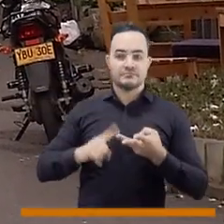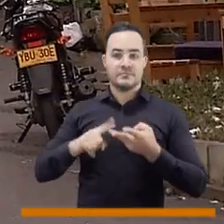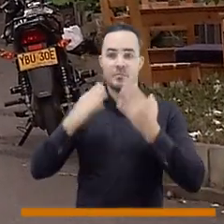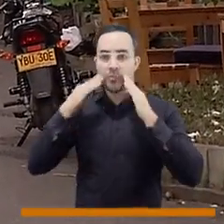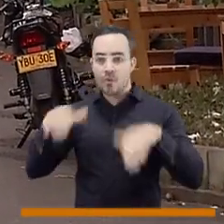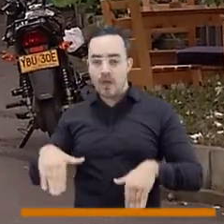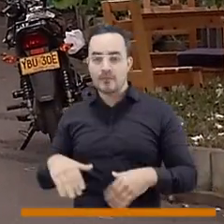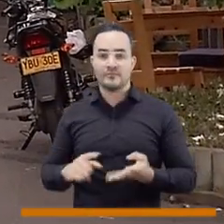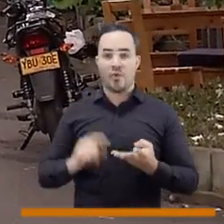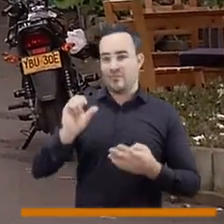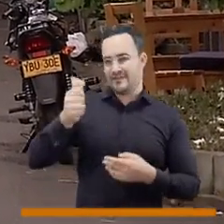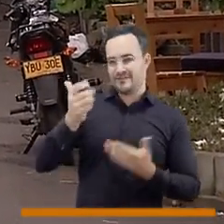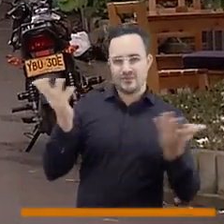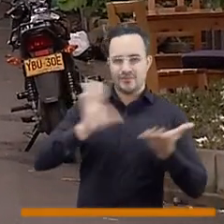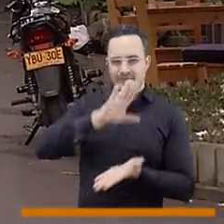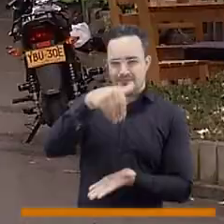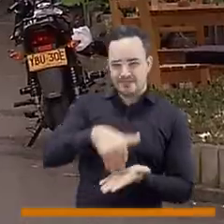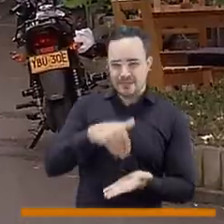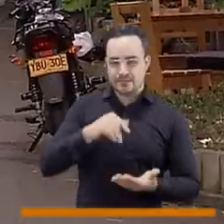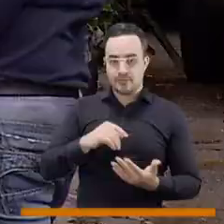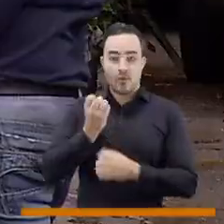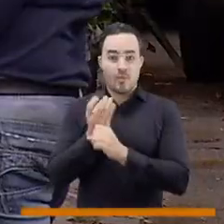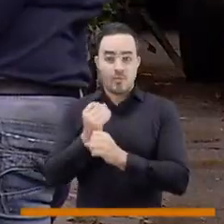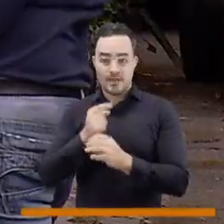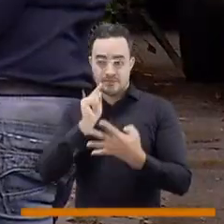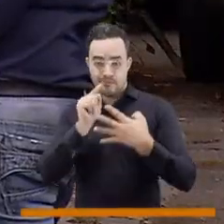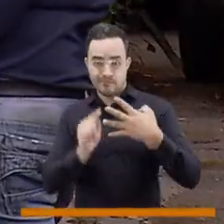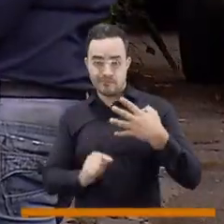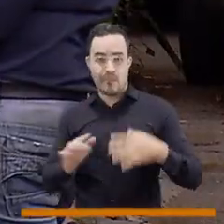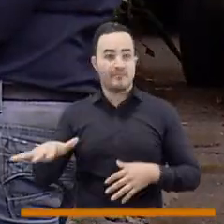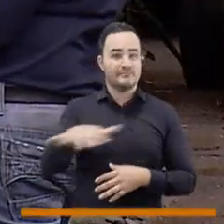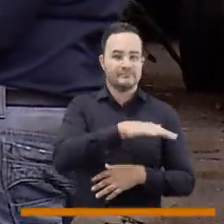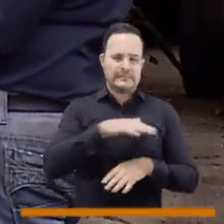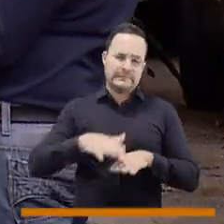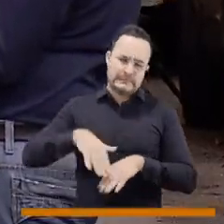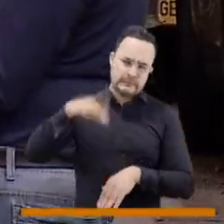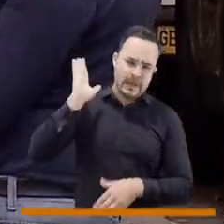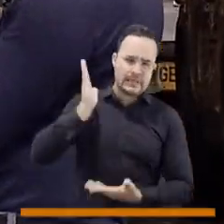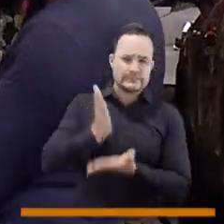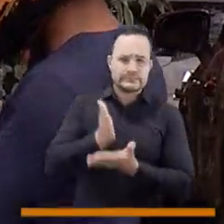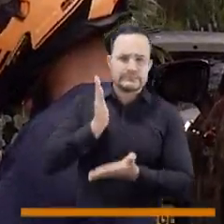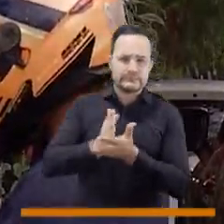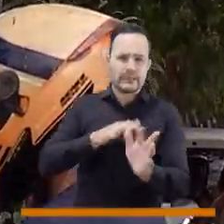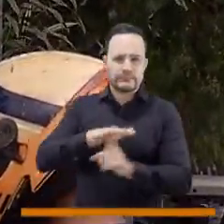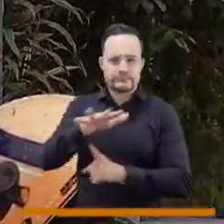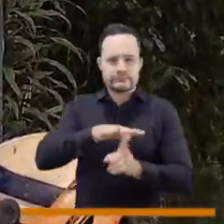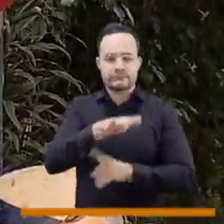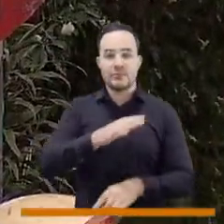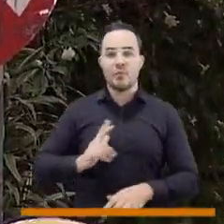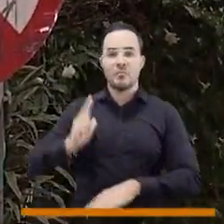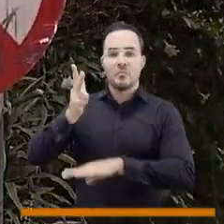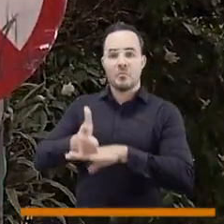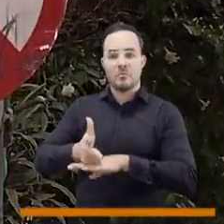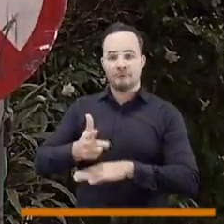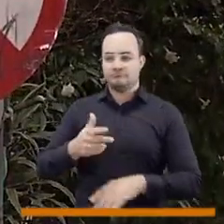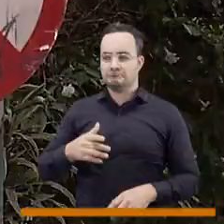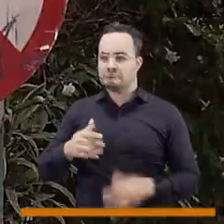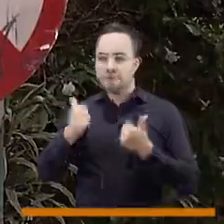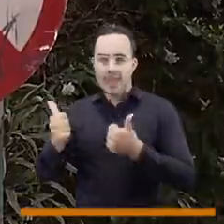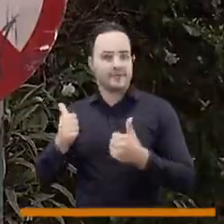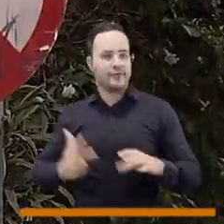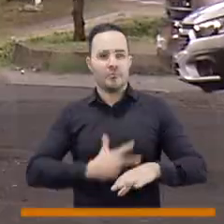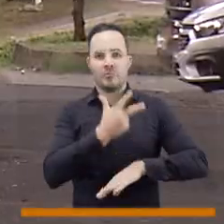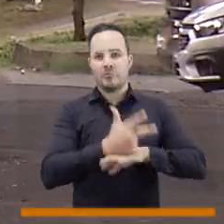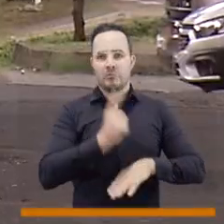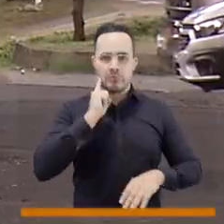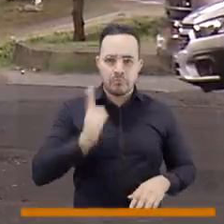Laureles Estadio, 14, El Poblado y 10, La Candelaria en el centro, son las que presentan más